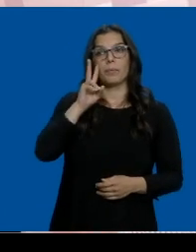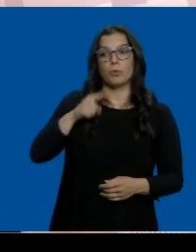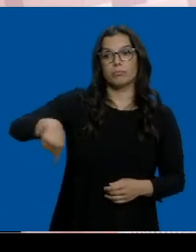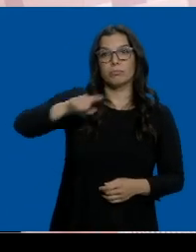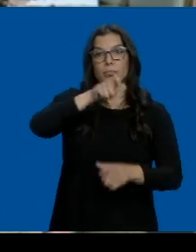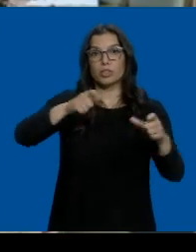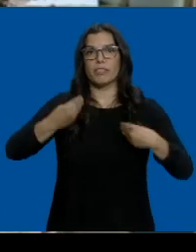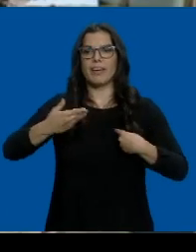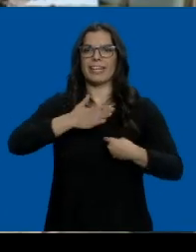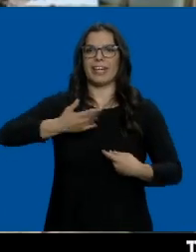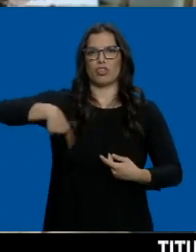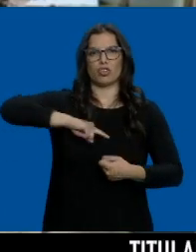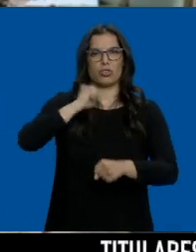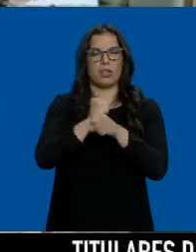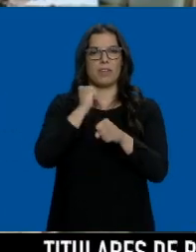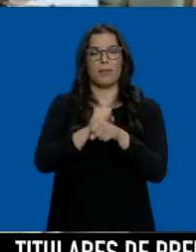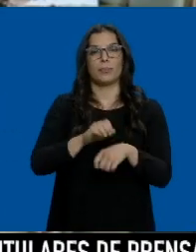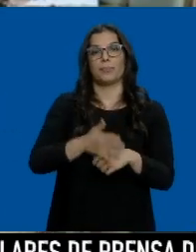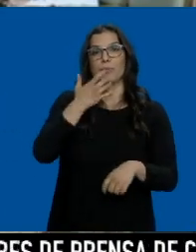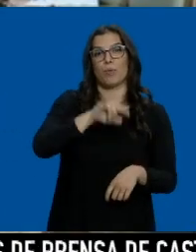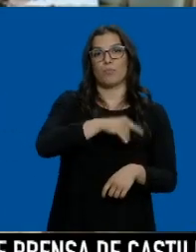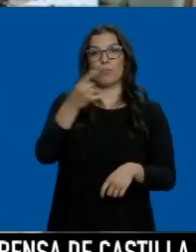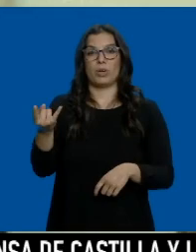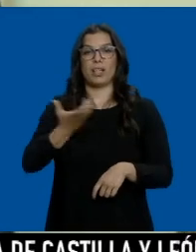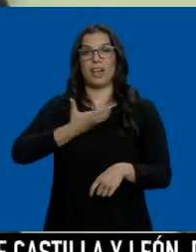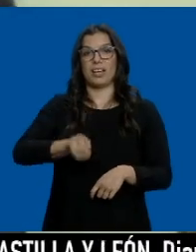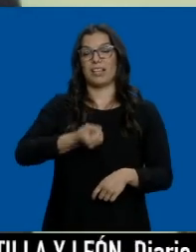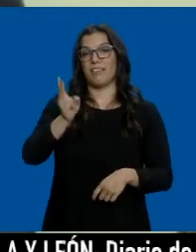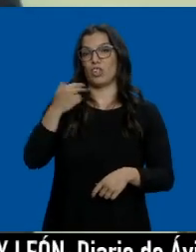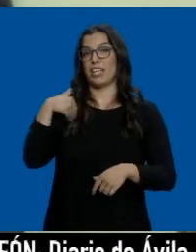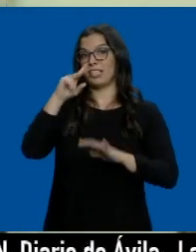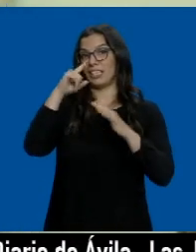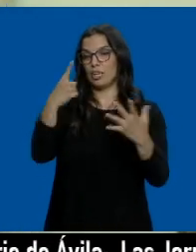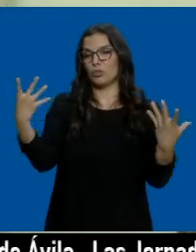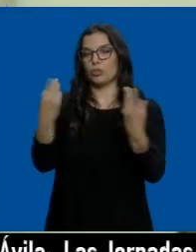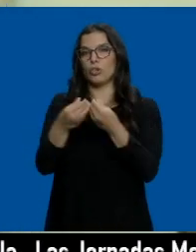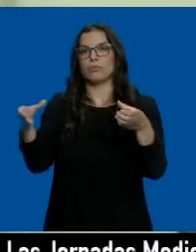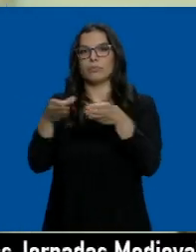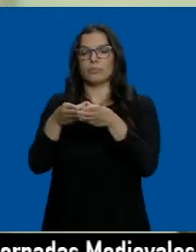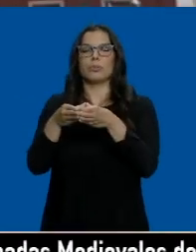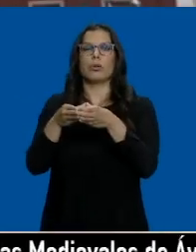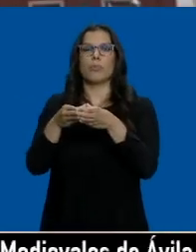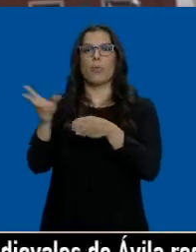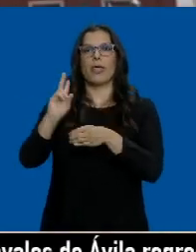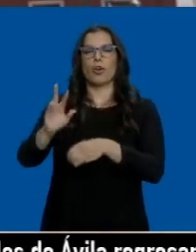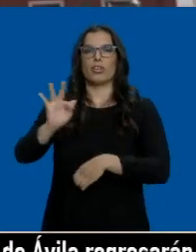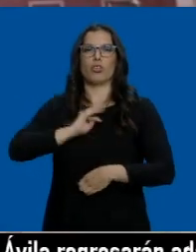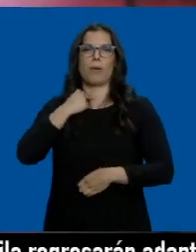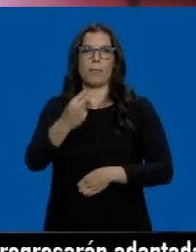que quieren que trabajemos. Mientras Oscar Puente cumple seis años como alcalde de Valladolid, en coalición con Valladolid toma la palabra.